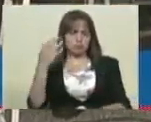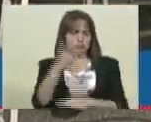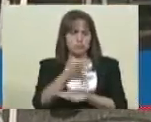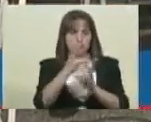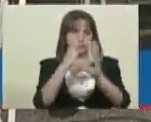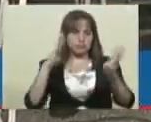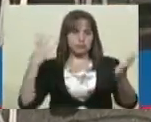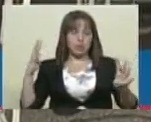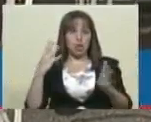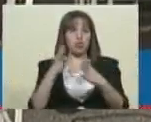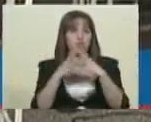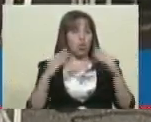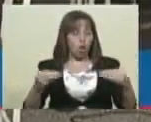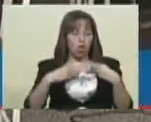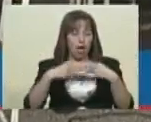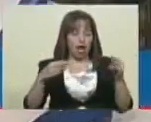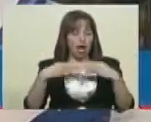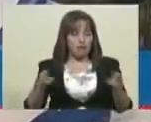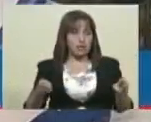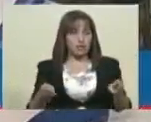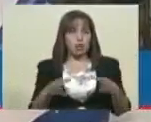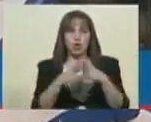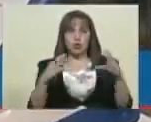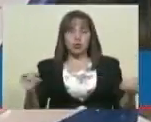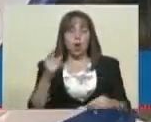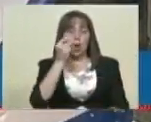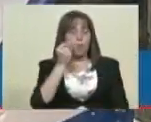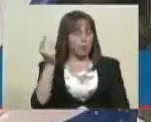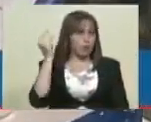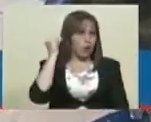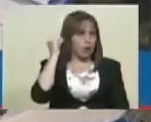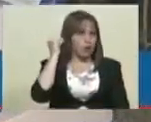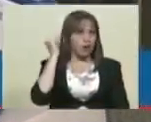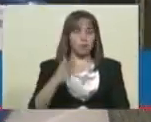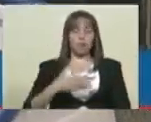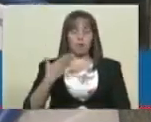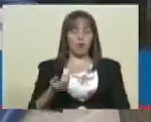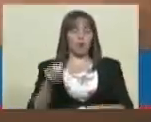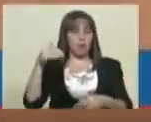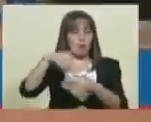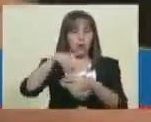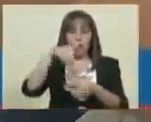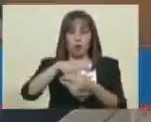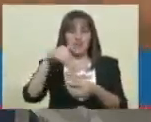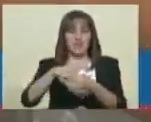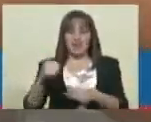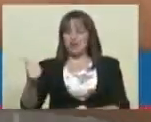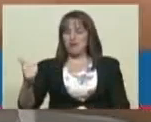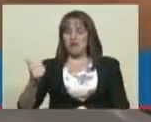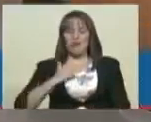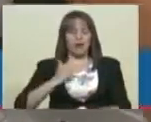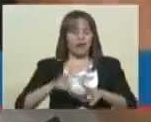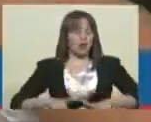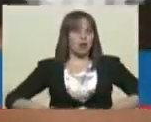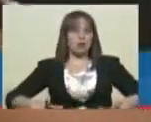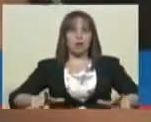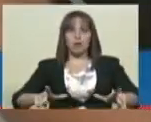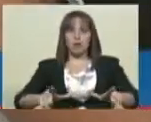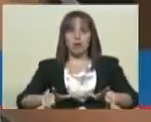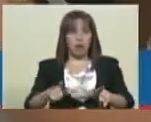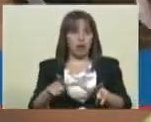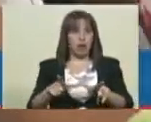abrirlo. Todas las venezolanas y los venezolanos pueden votar en cualquier centro de